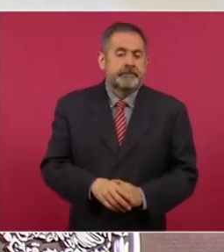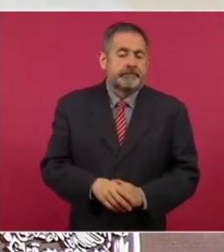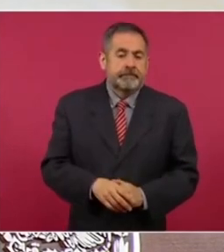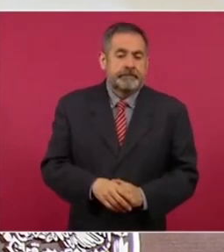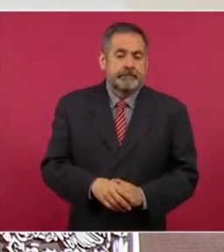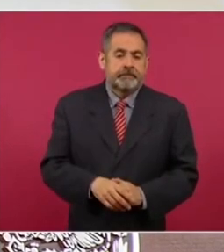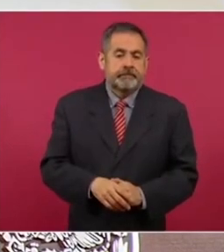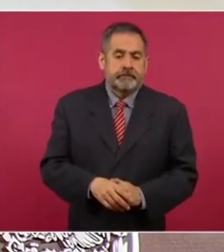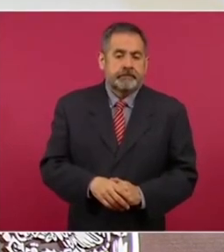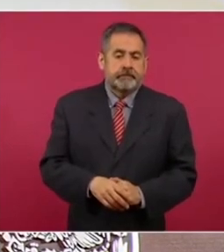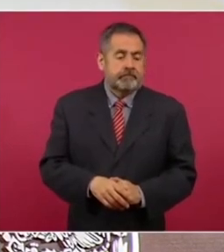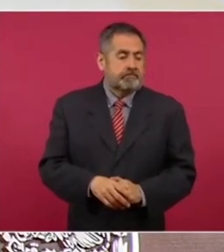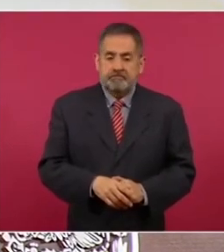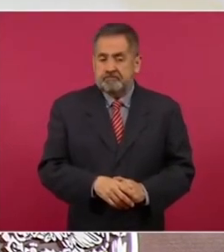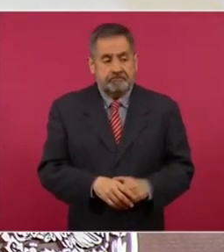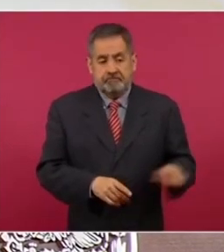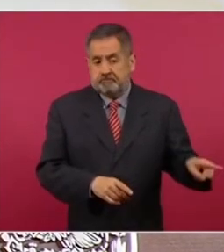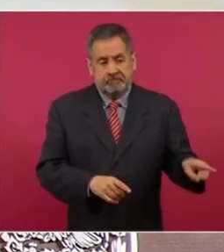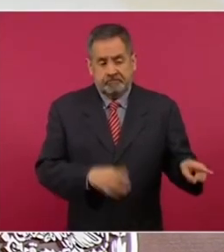no van a poder